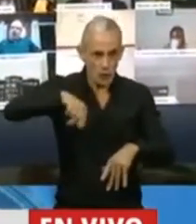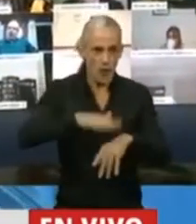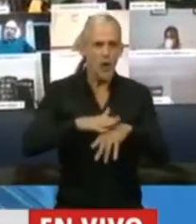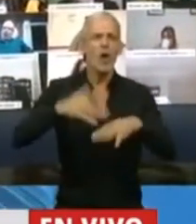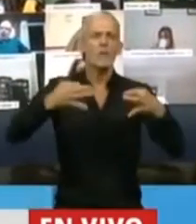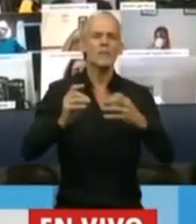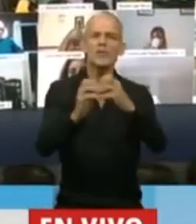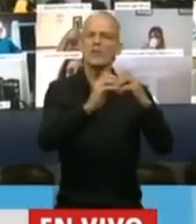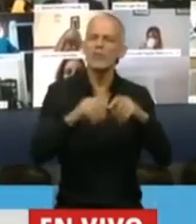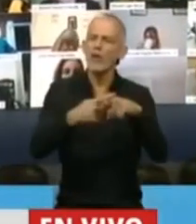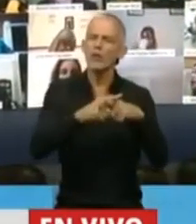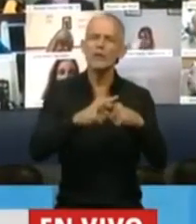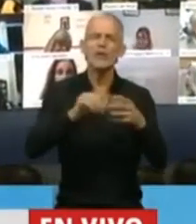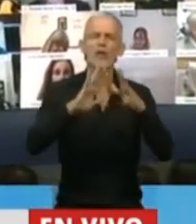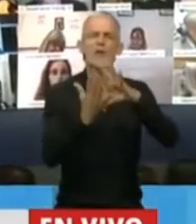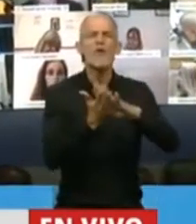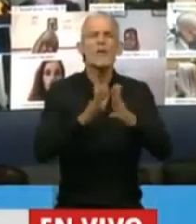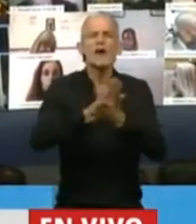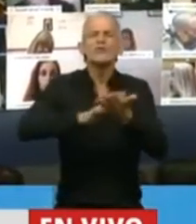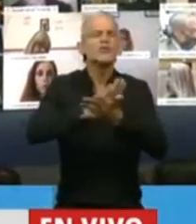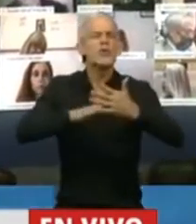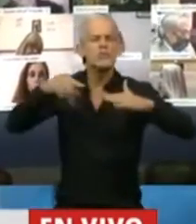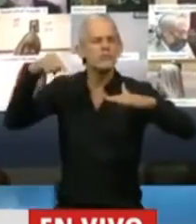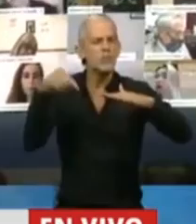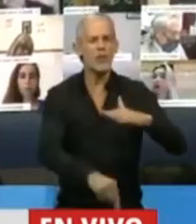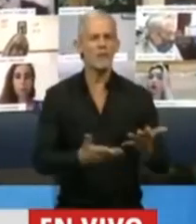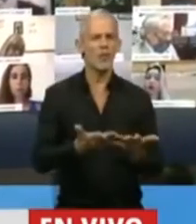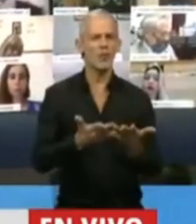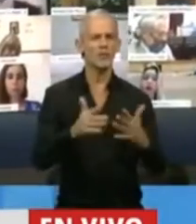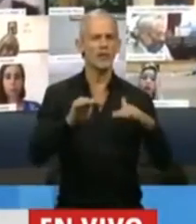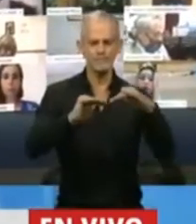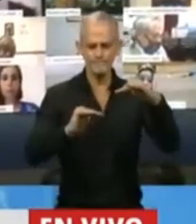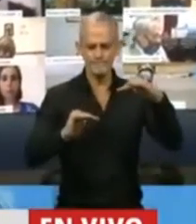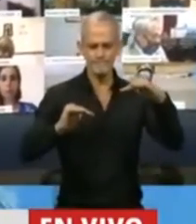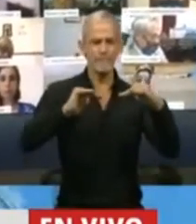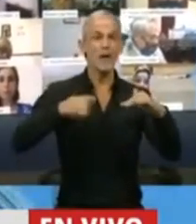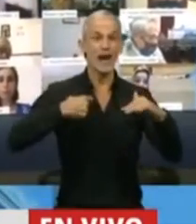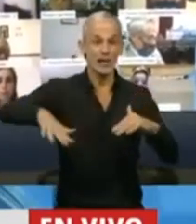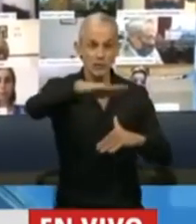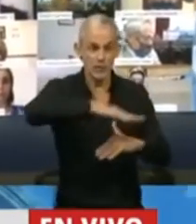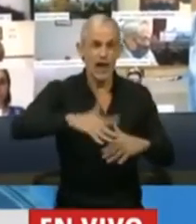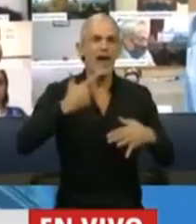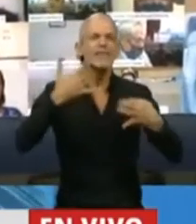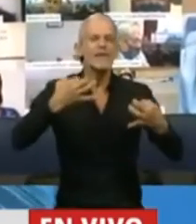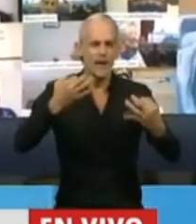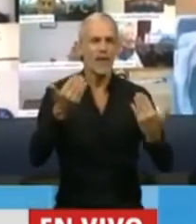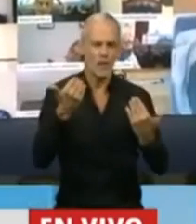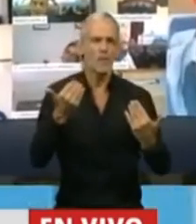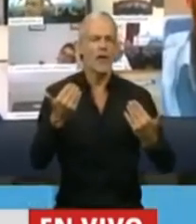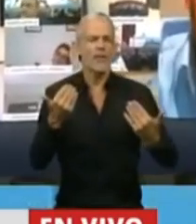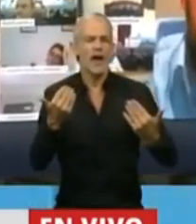discutir medidas de fondo que nos permitan vivir en una sociedad donde efectivamente sea posible